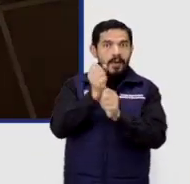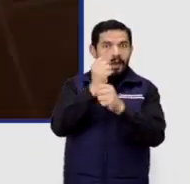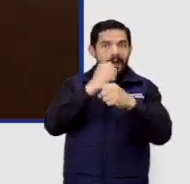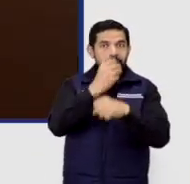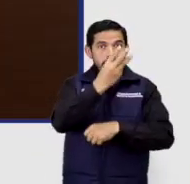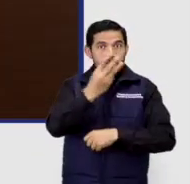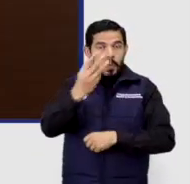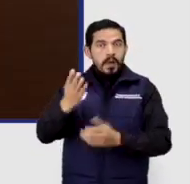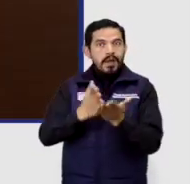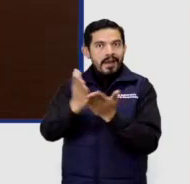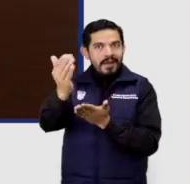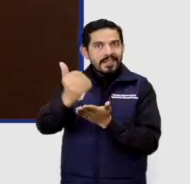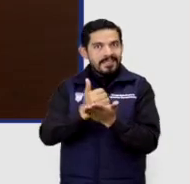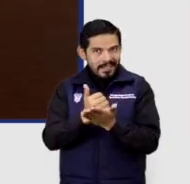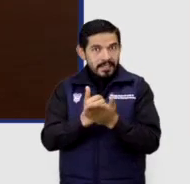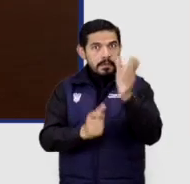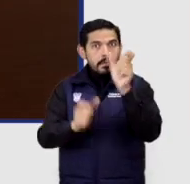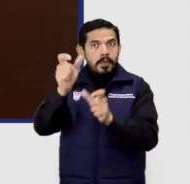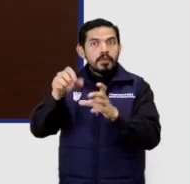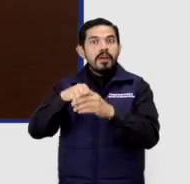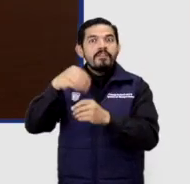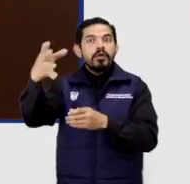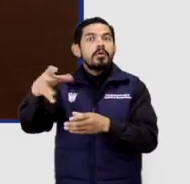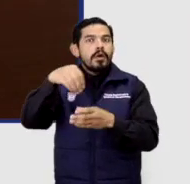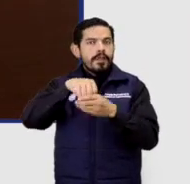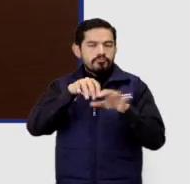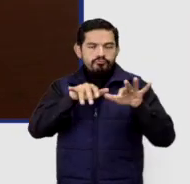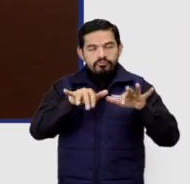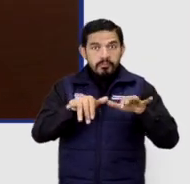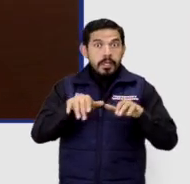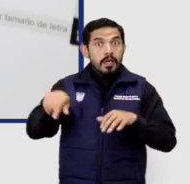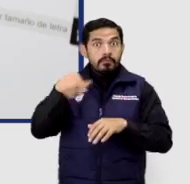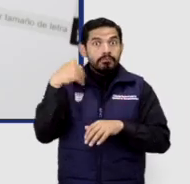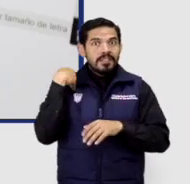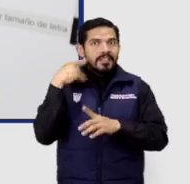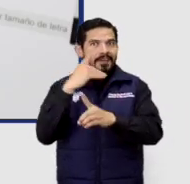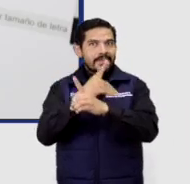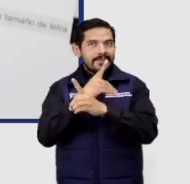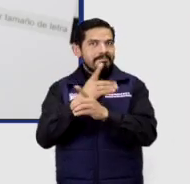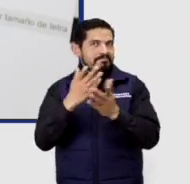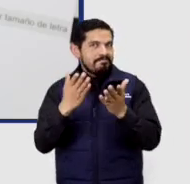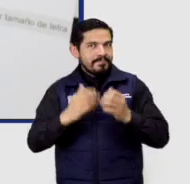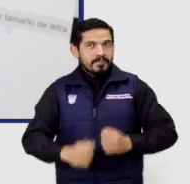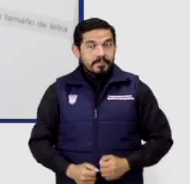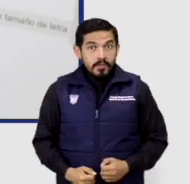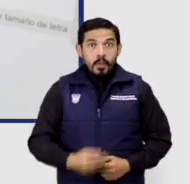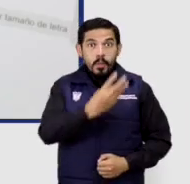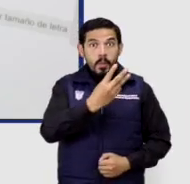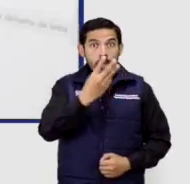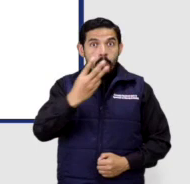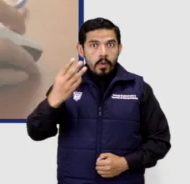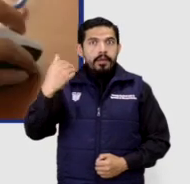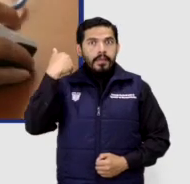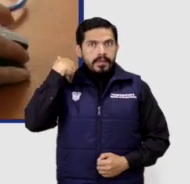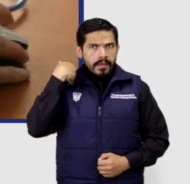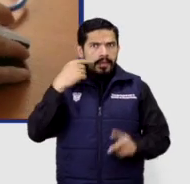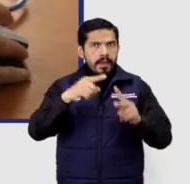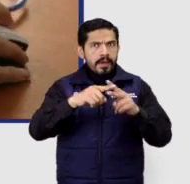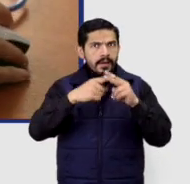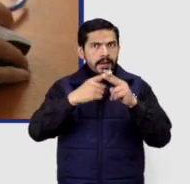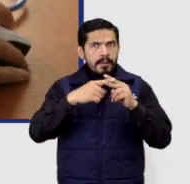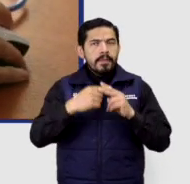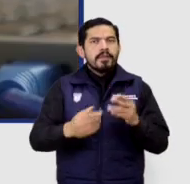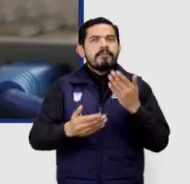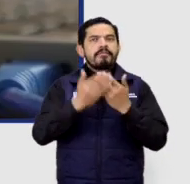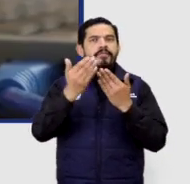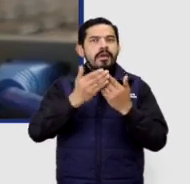web accesible para usuarios externos e internos con discapacidad. El sitio cuenta con herramientas que amplían la